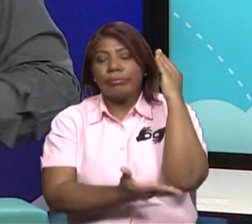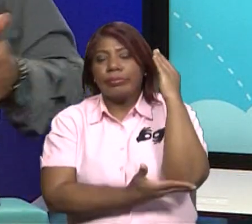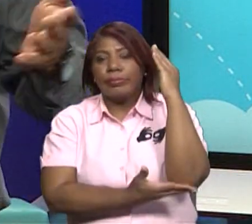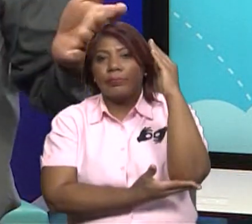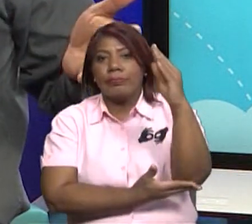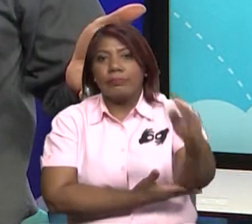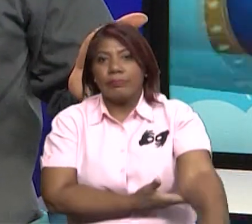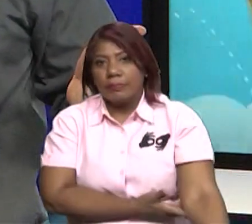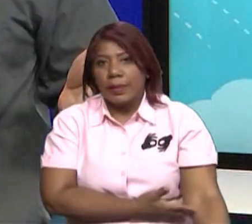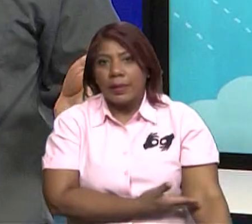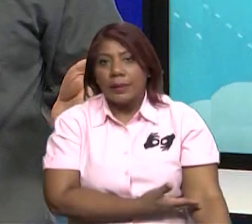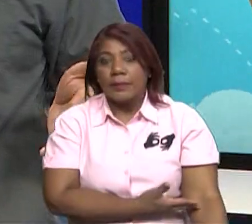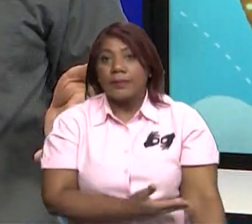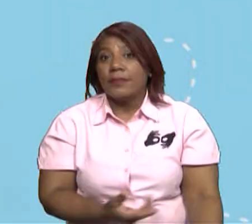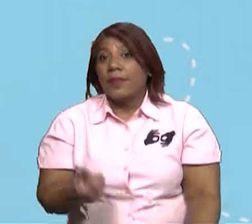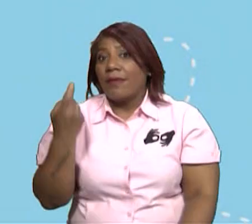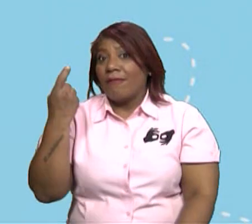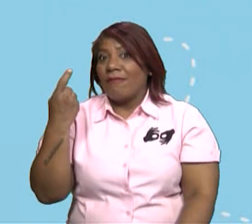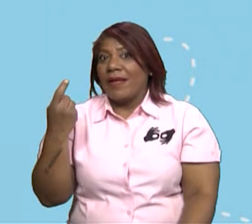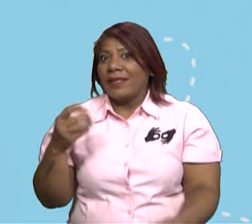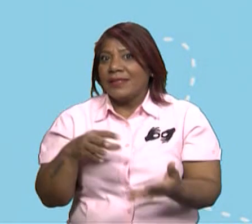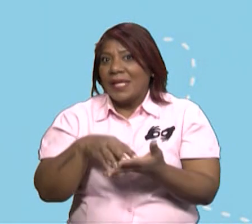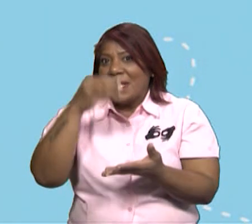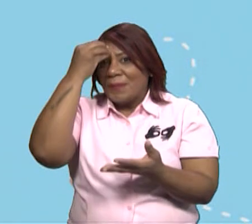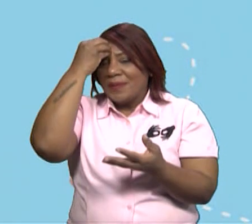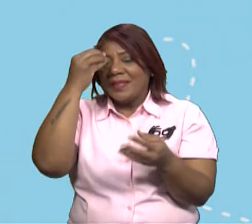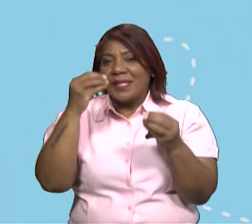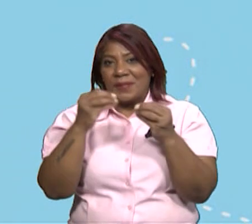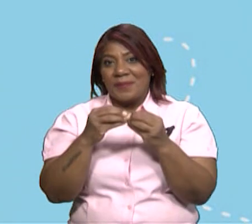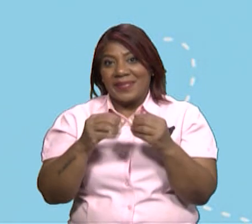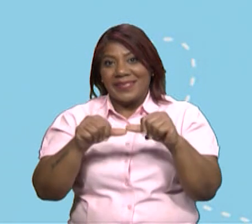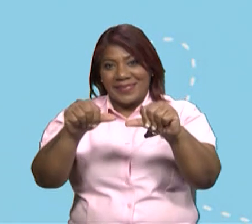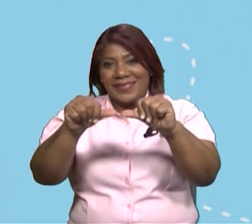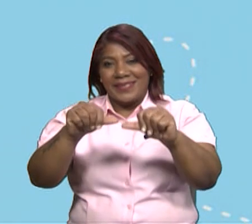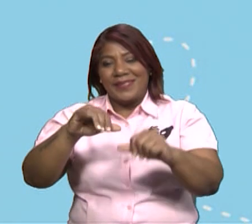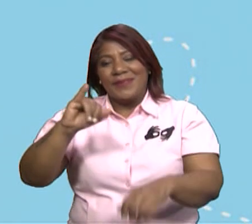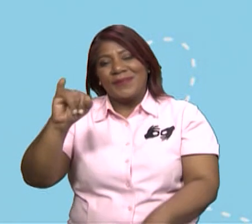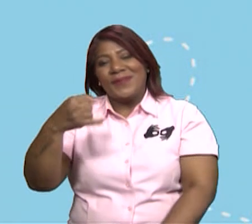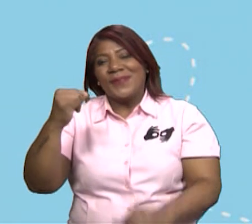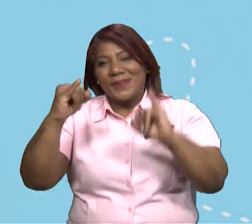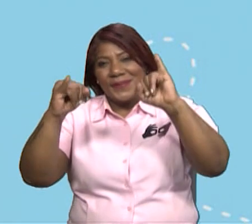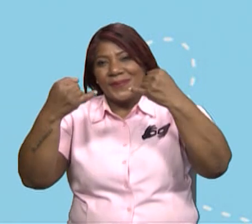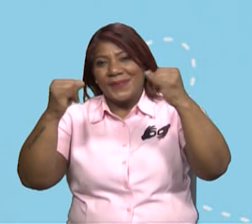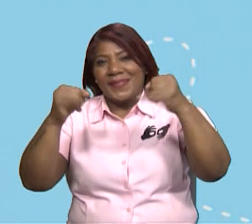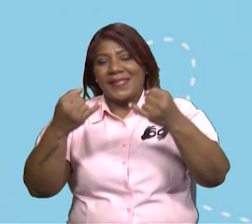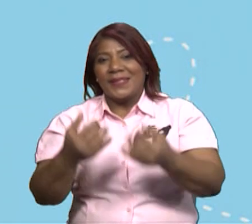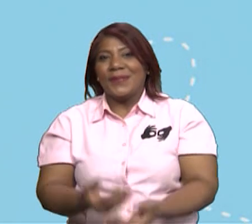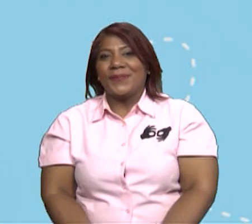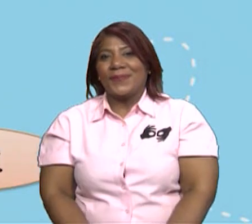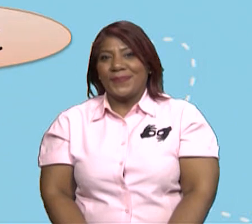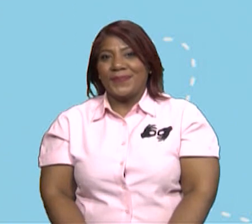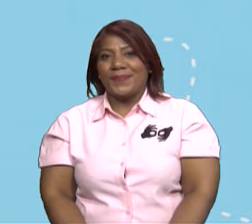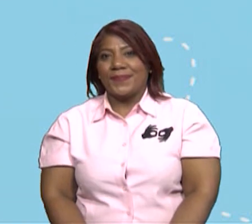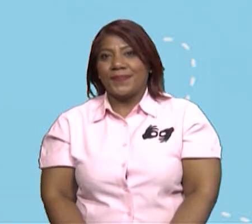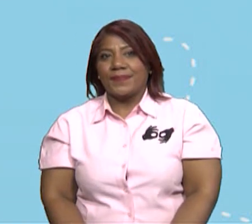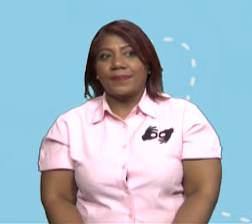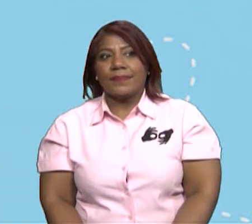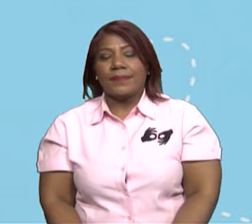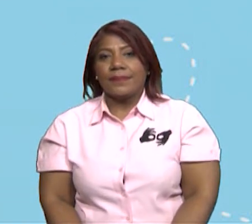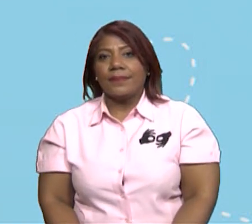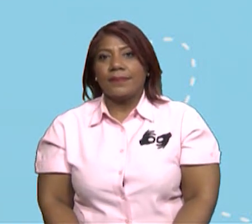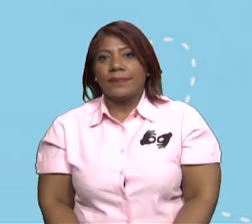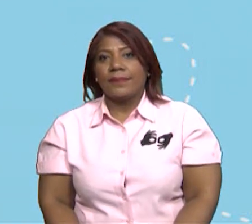estudiante, todavía necesitamos seguir con la ruleta. Vamos a ver qué tenemos aquí. ¿Ok? ¿Listo? Muy bien. Tenemos.